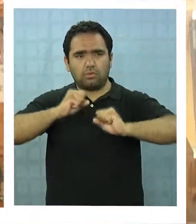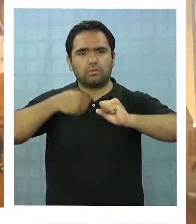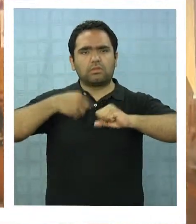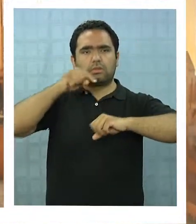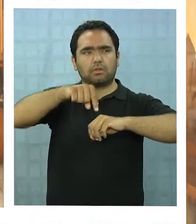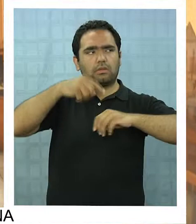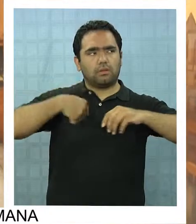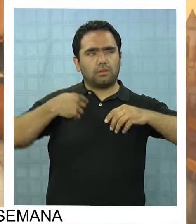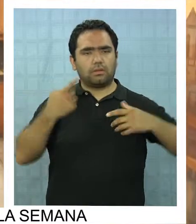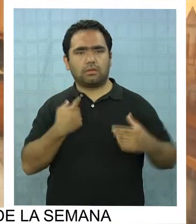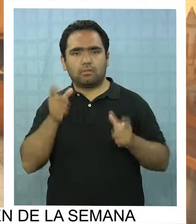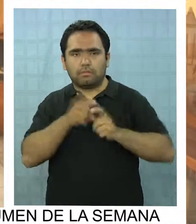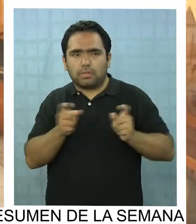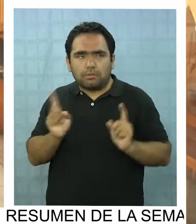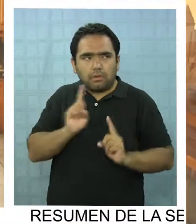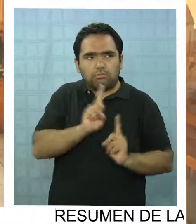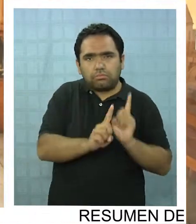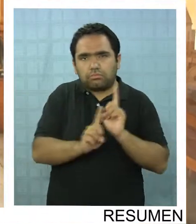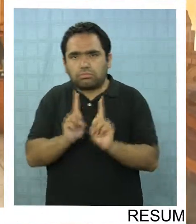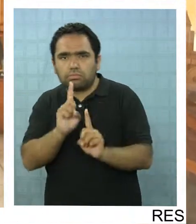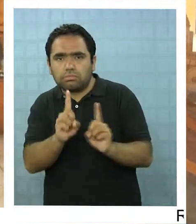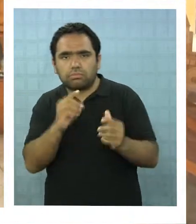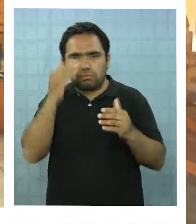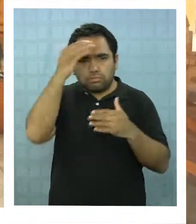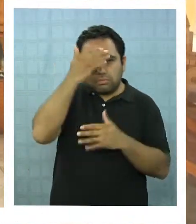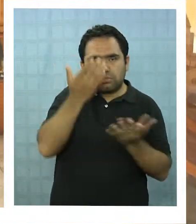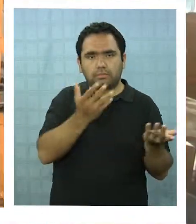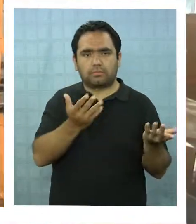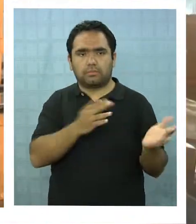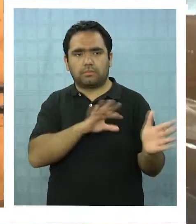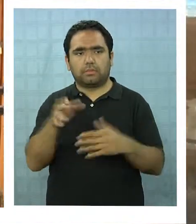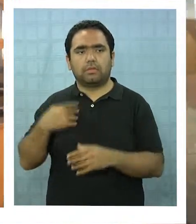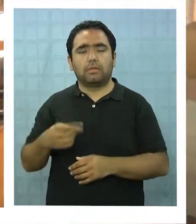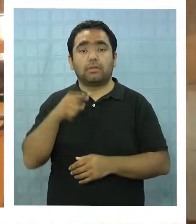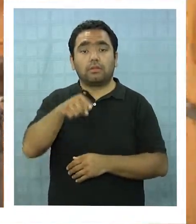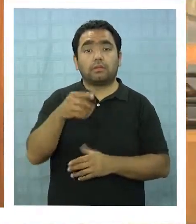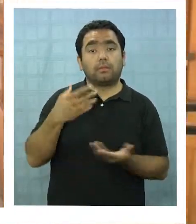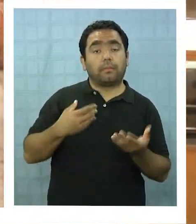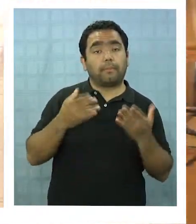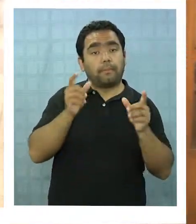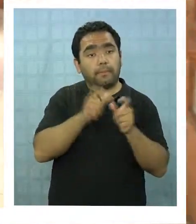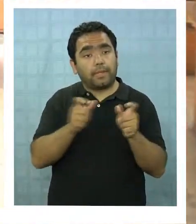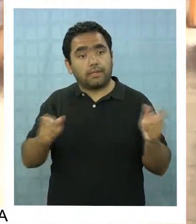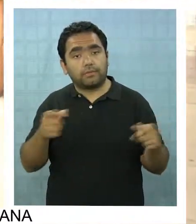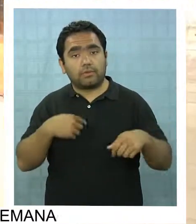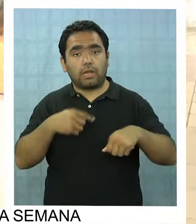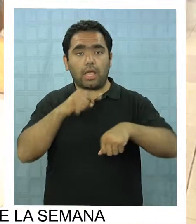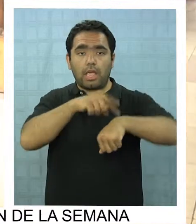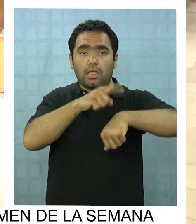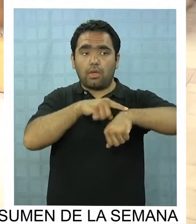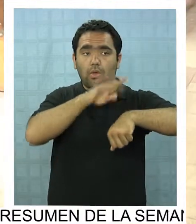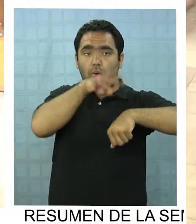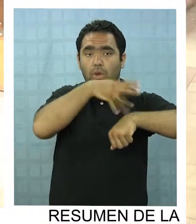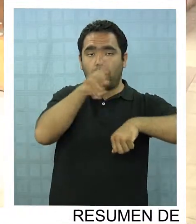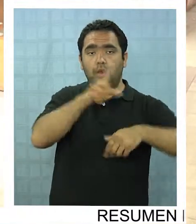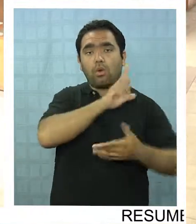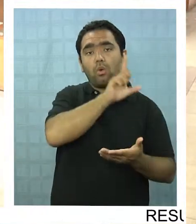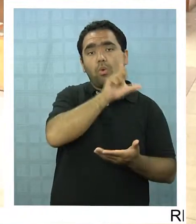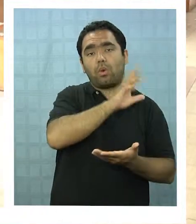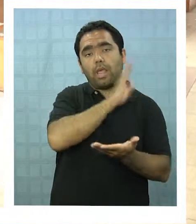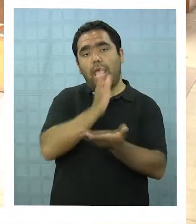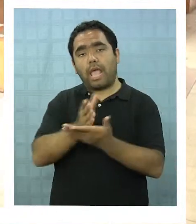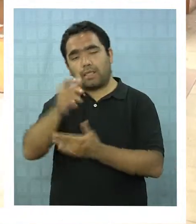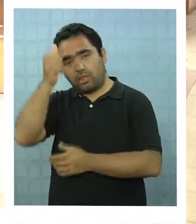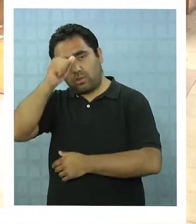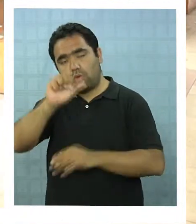lobo. Según el reglamento de la Asociación de Artesanos Productores del Paseo La Torre, el horario en el que deben atender es de lunes a